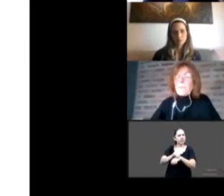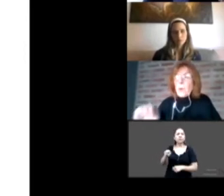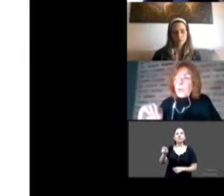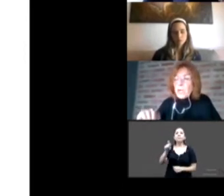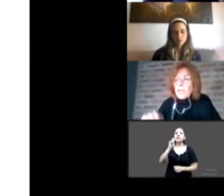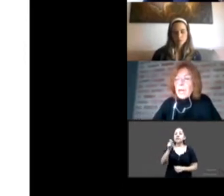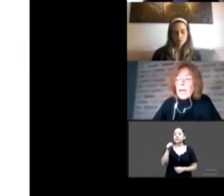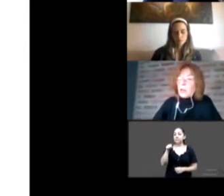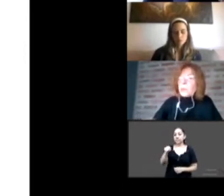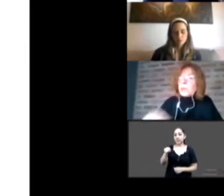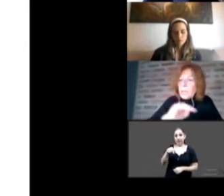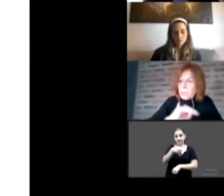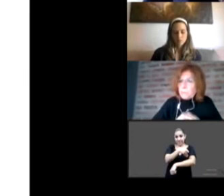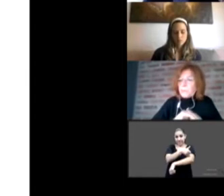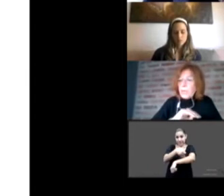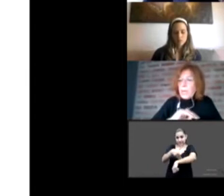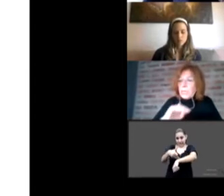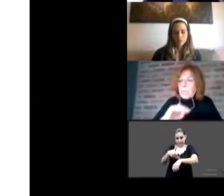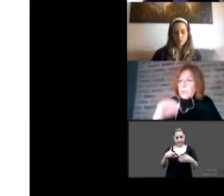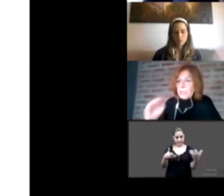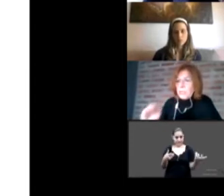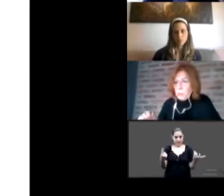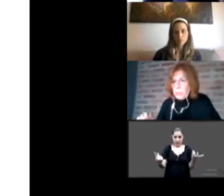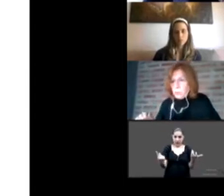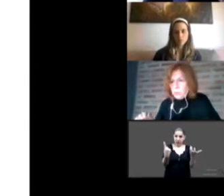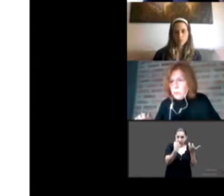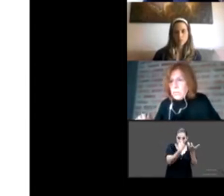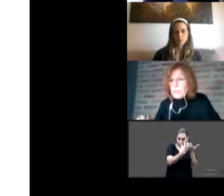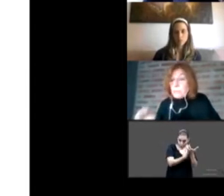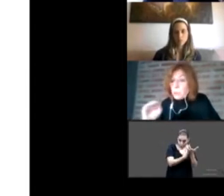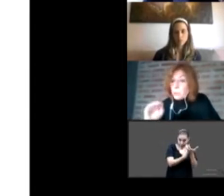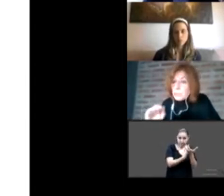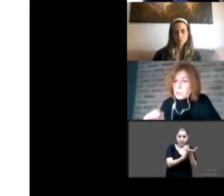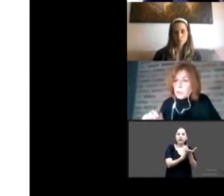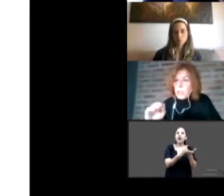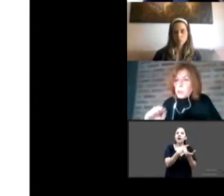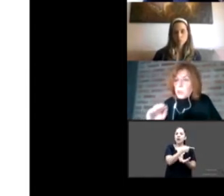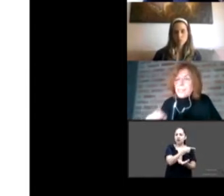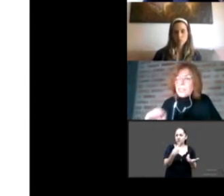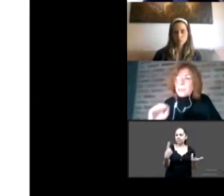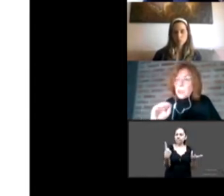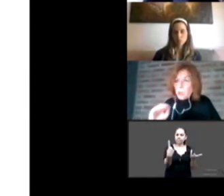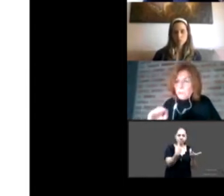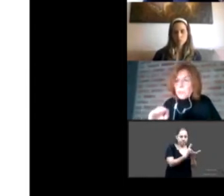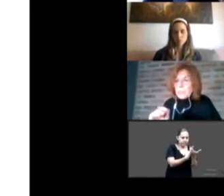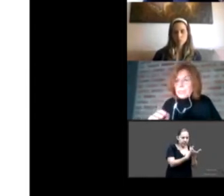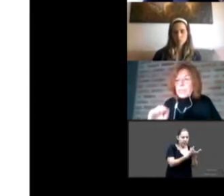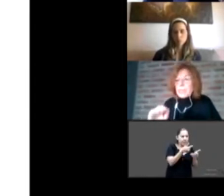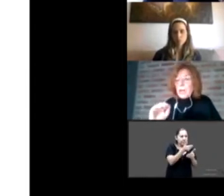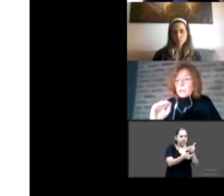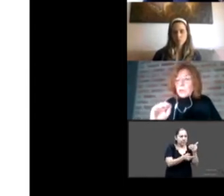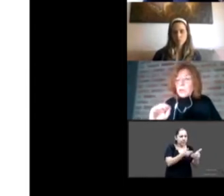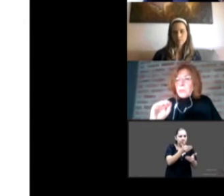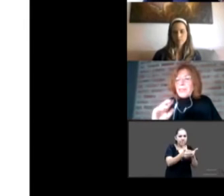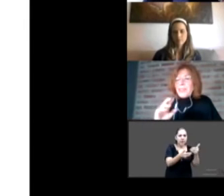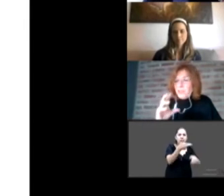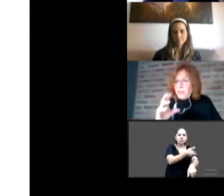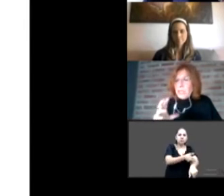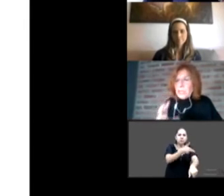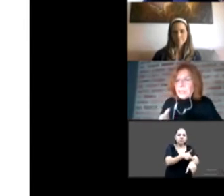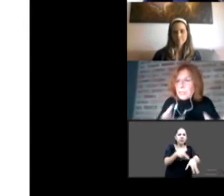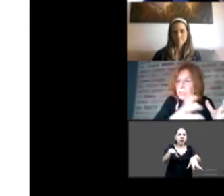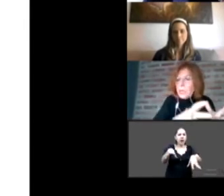podrían adoptar al niño que están acogiendo. Pero insisto, es una excepción que está absolutamente